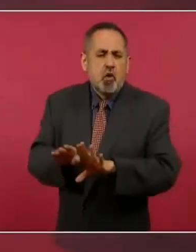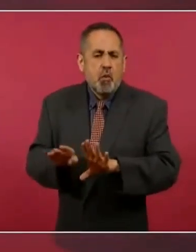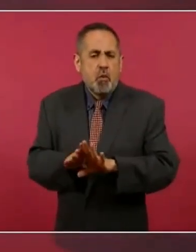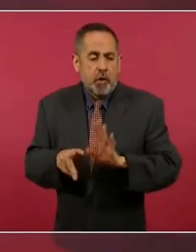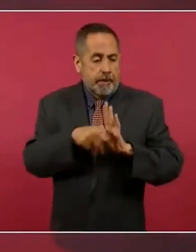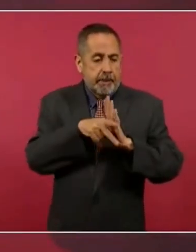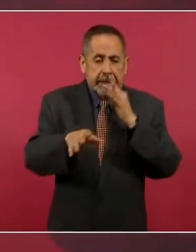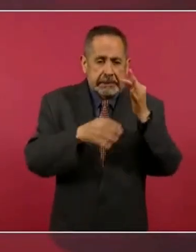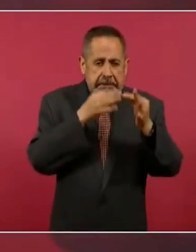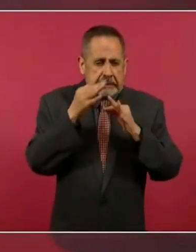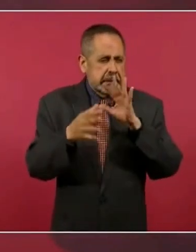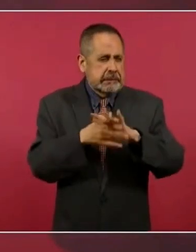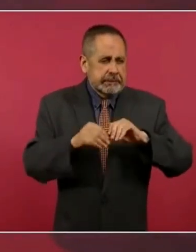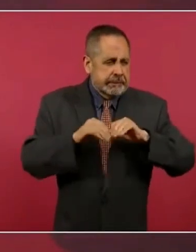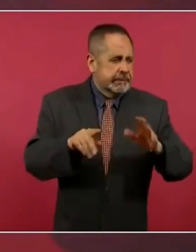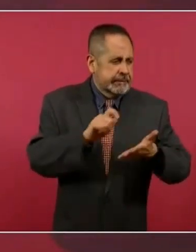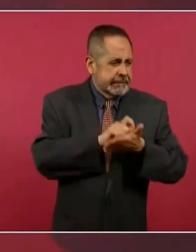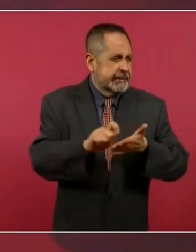técnicos.